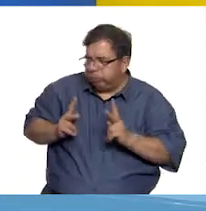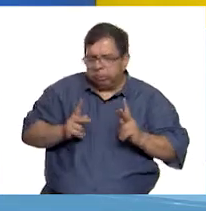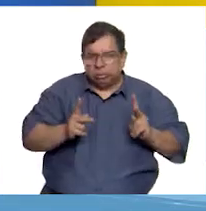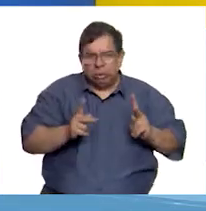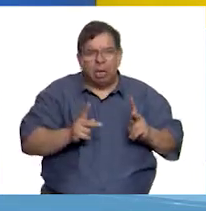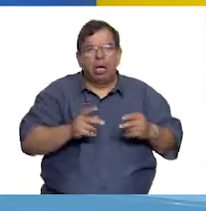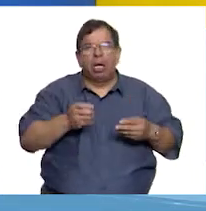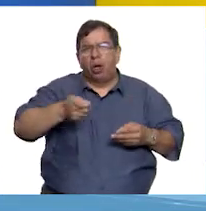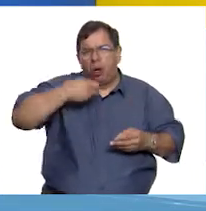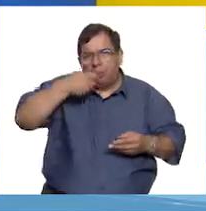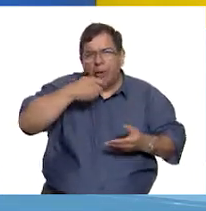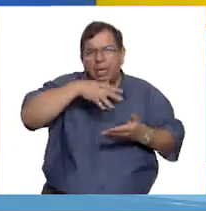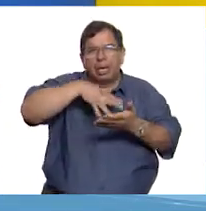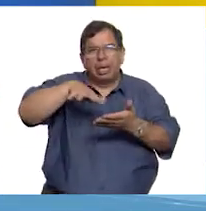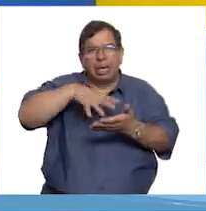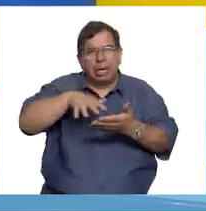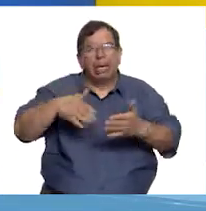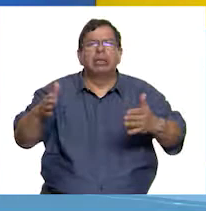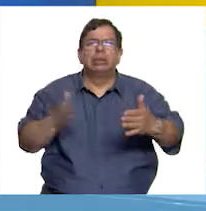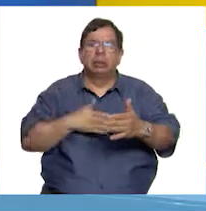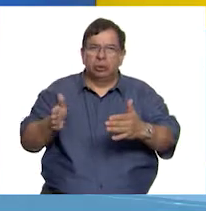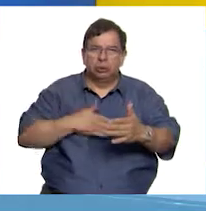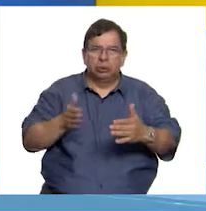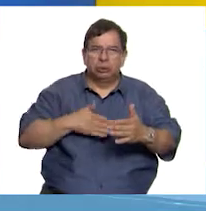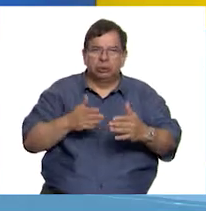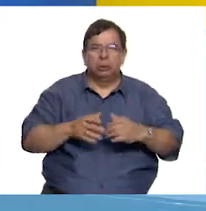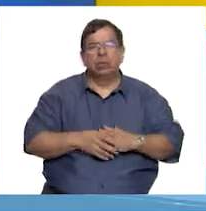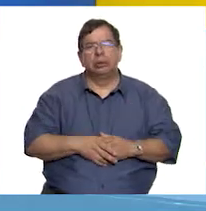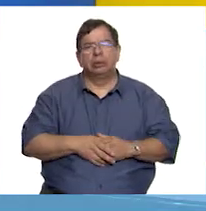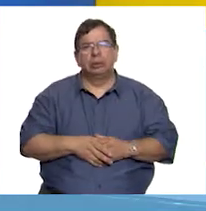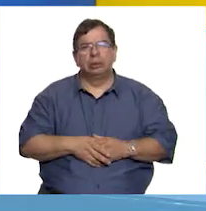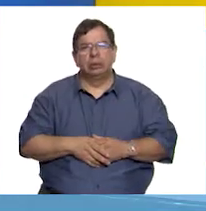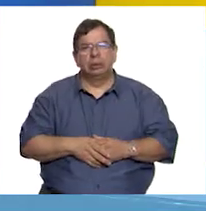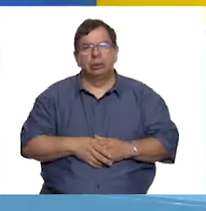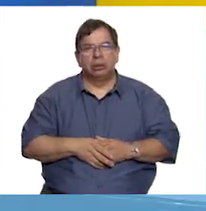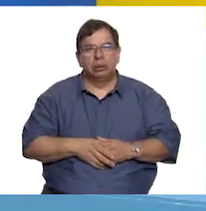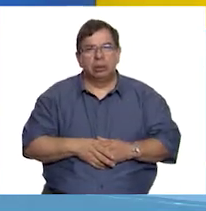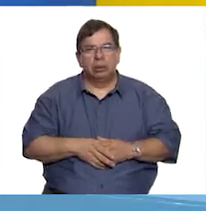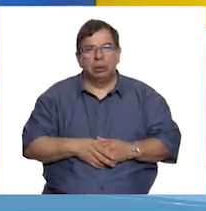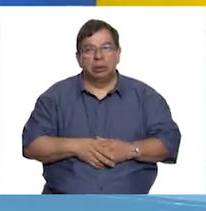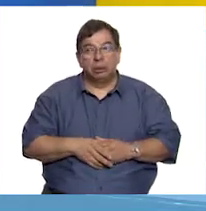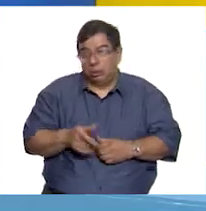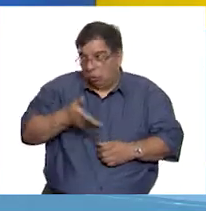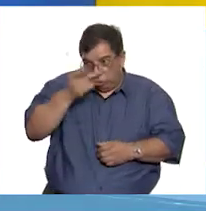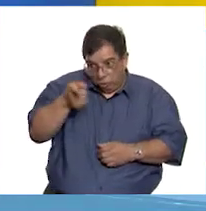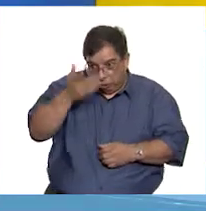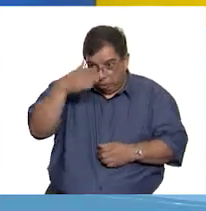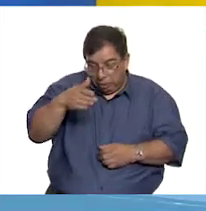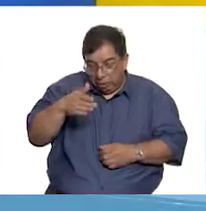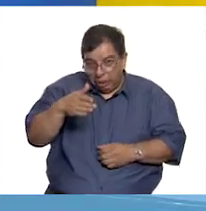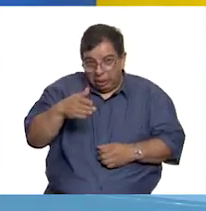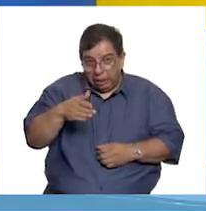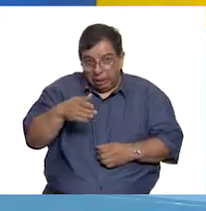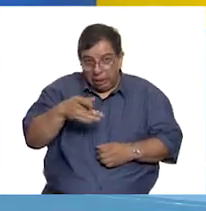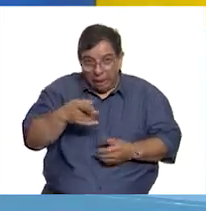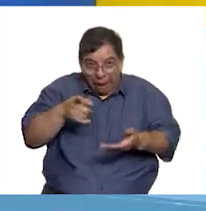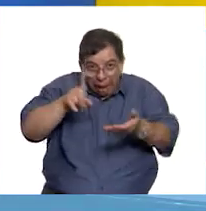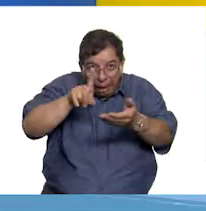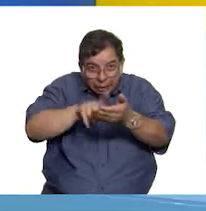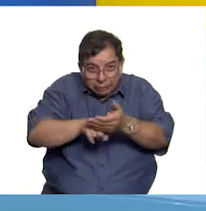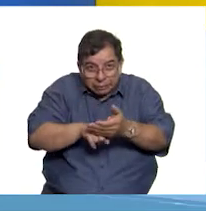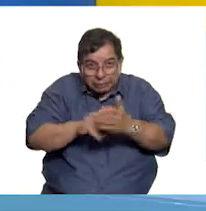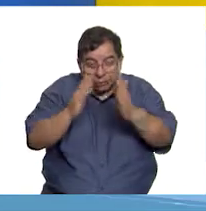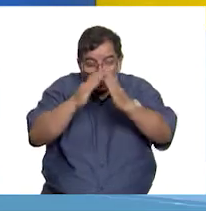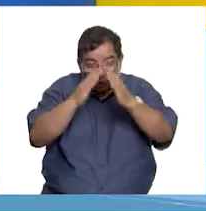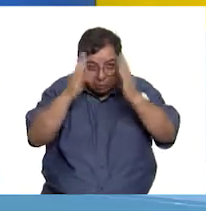comer, leer y cocinar. De hecho, no sé si lo sepáis, pero fue en los conventos de la